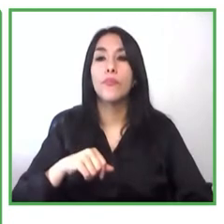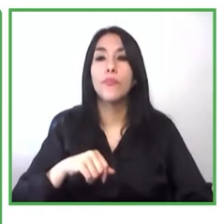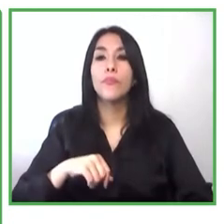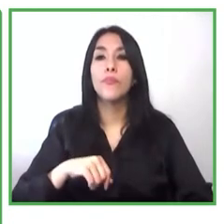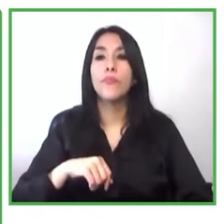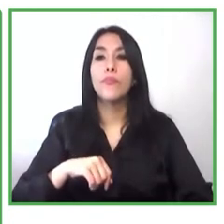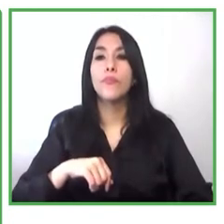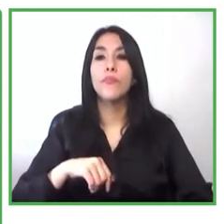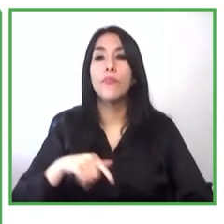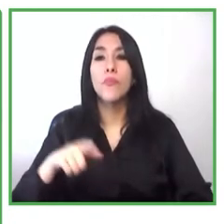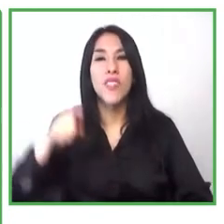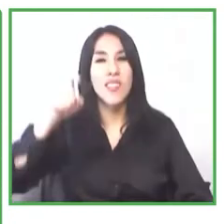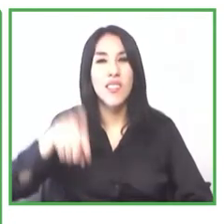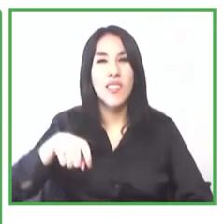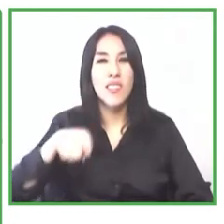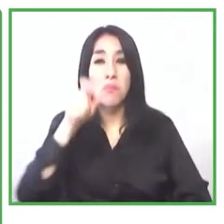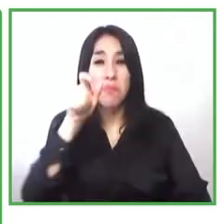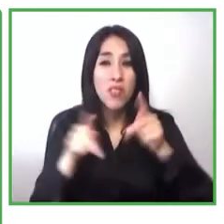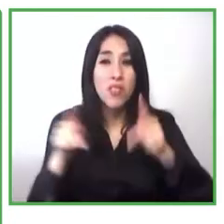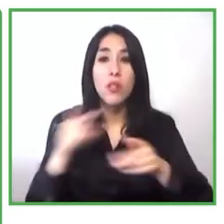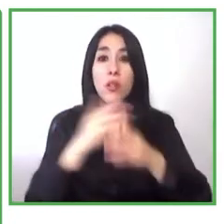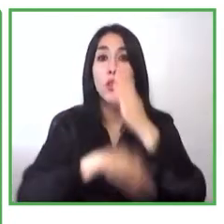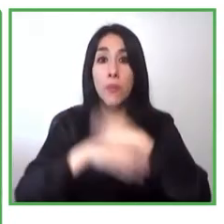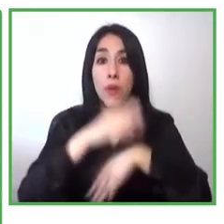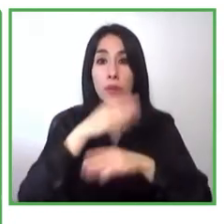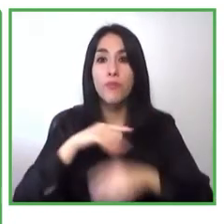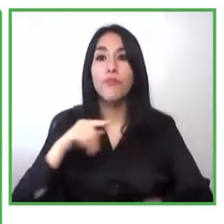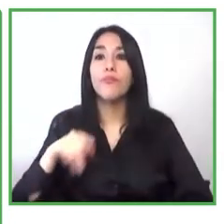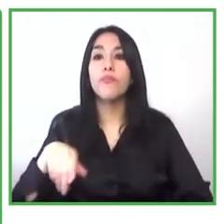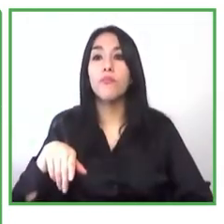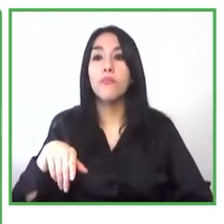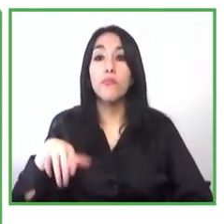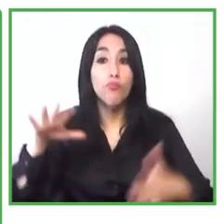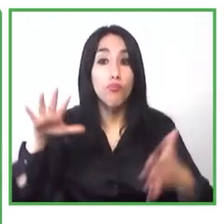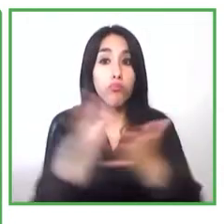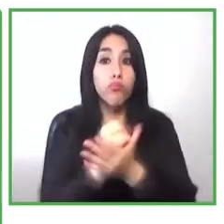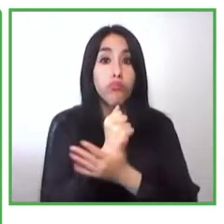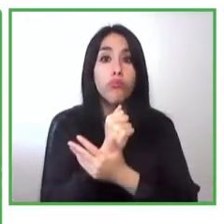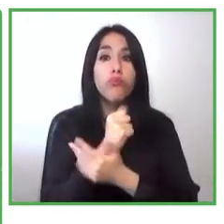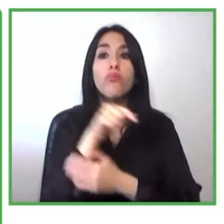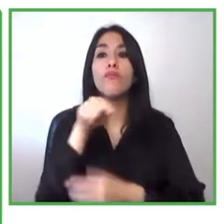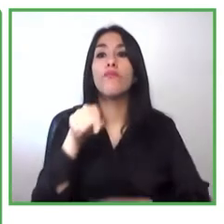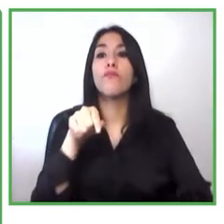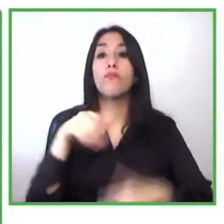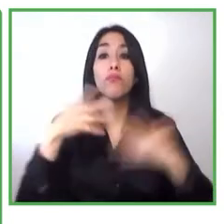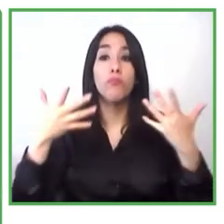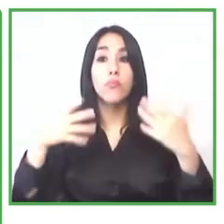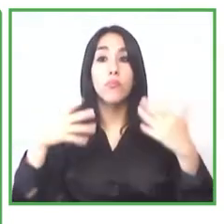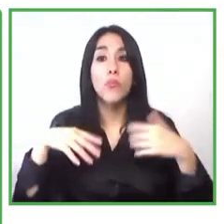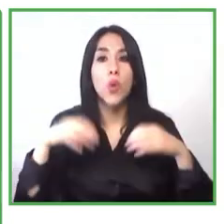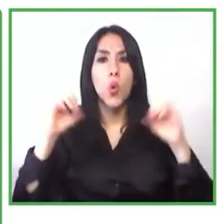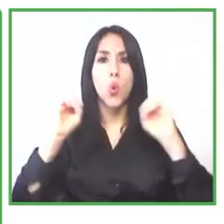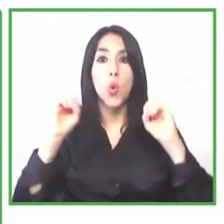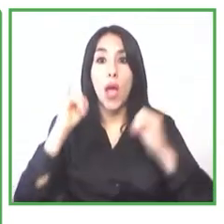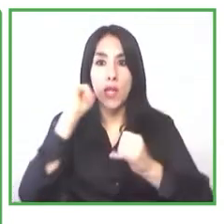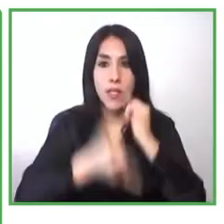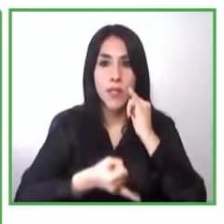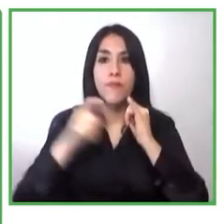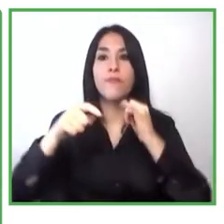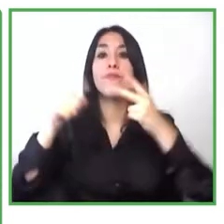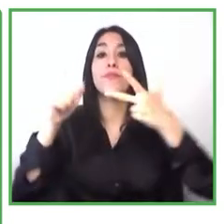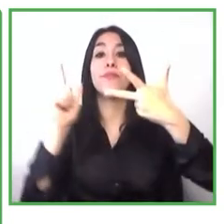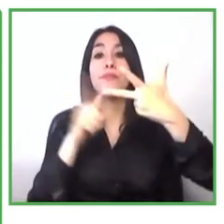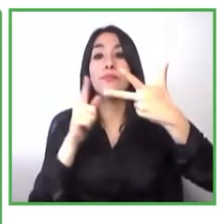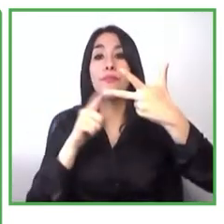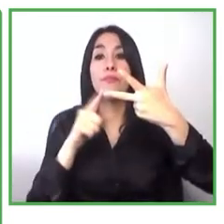sacar emprendimientos adelante. Y por último, hablar de estas iniciativas. Estas iniciativas, una del Congo, otra de